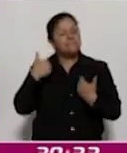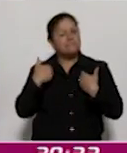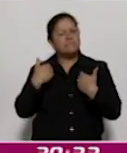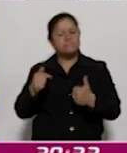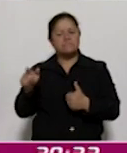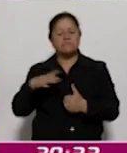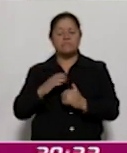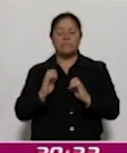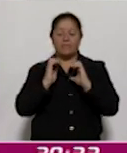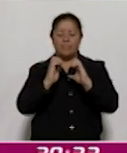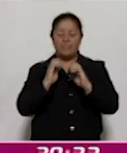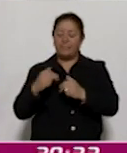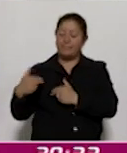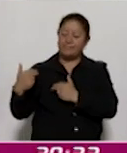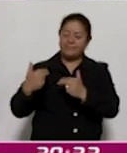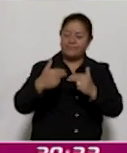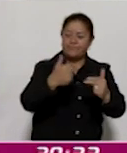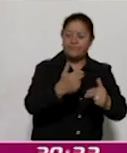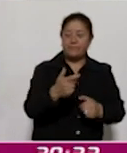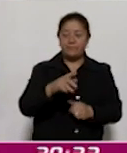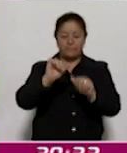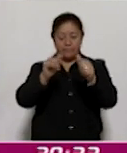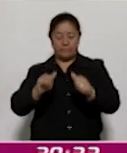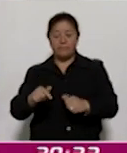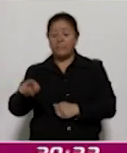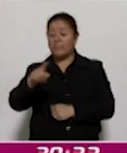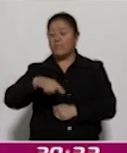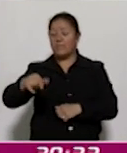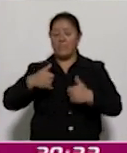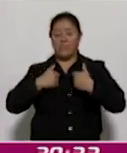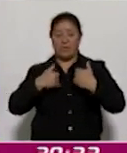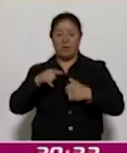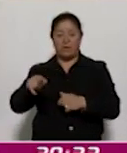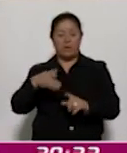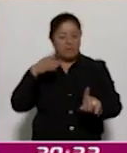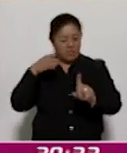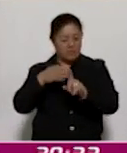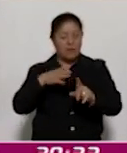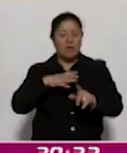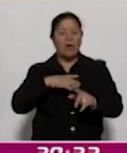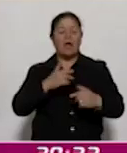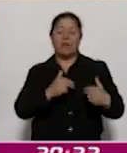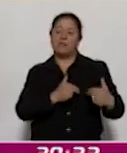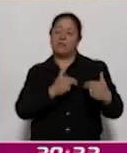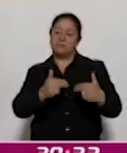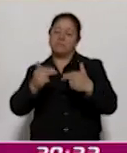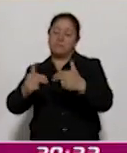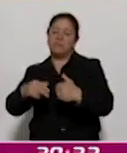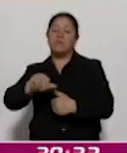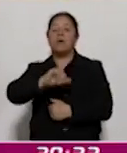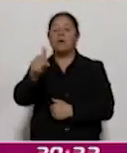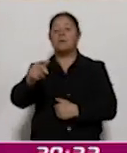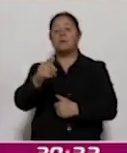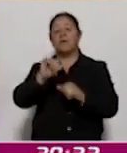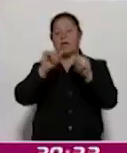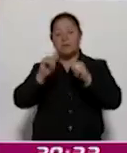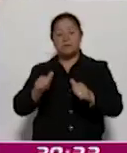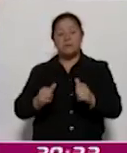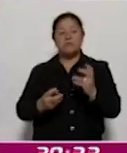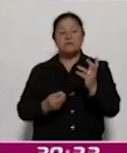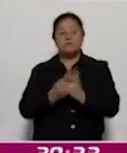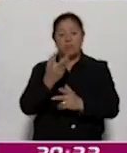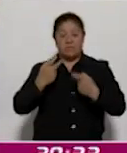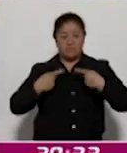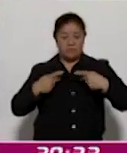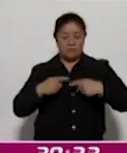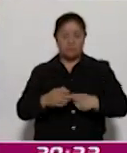artesanal, estos jóvenes artesanos se dedican a transmitir sus conocimientos a otros artesanos y a las nuevas generaciones